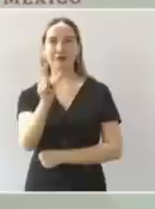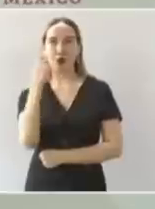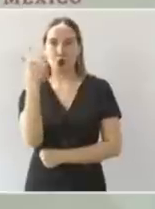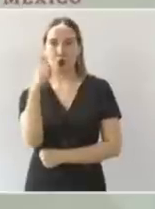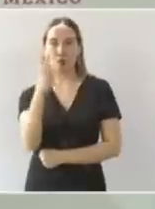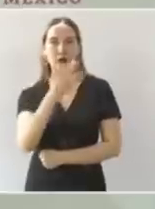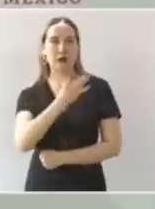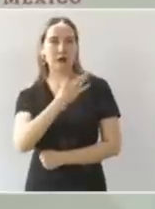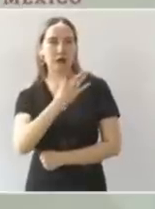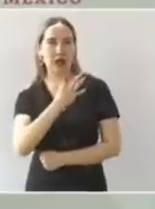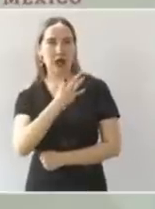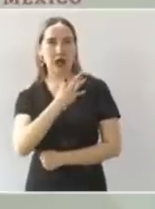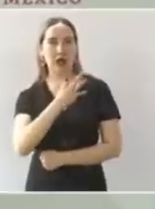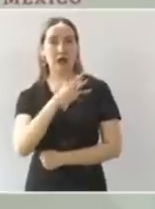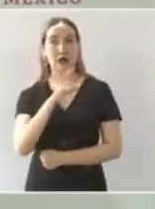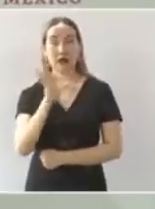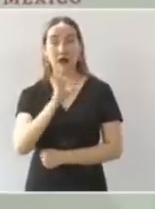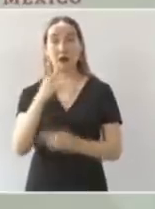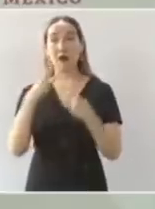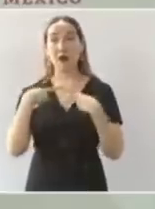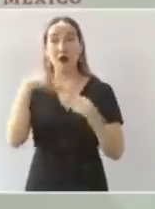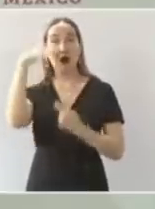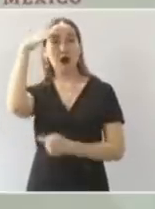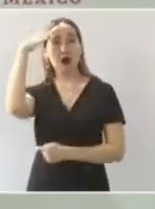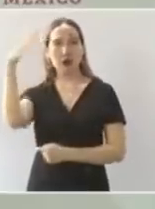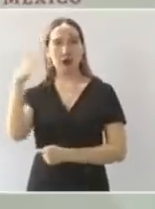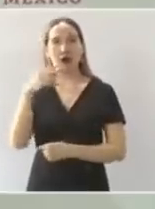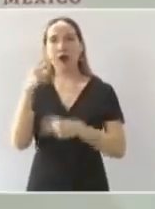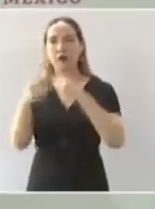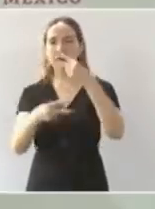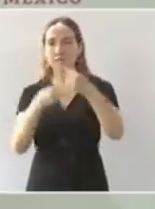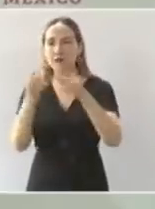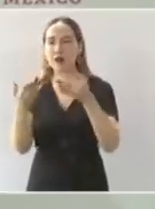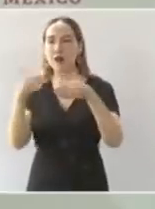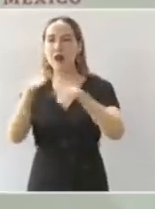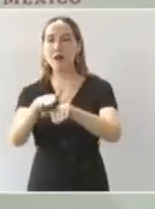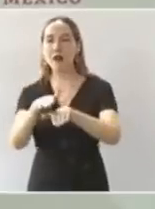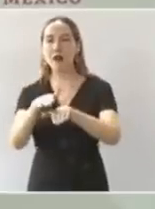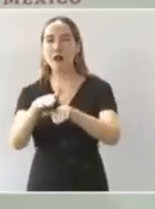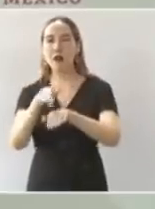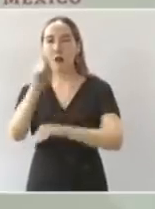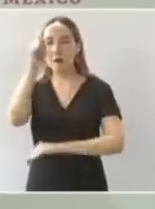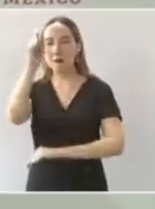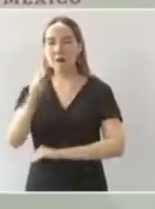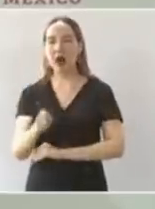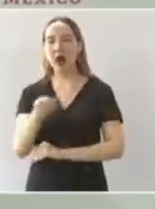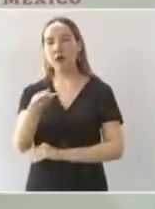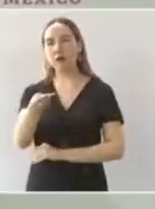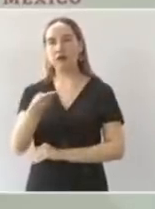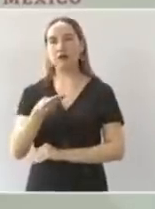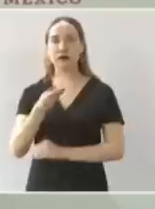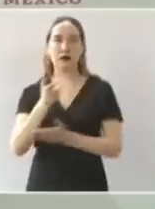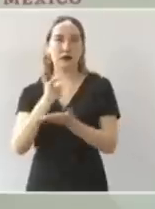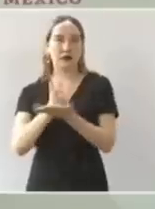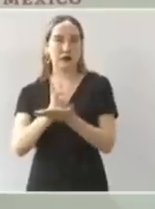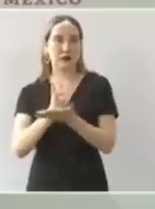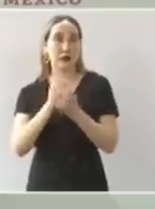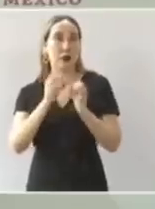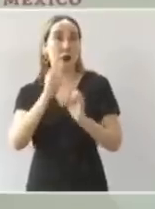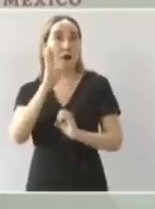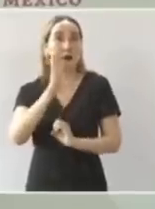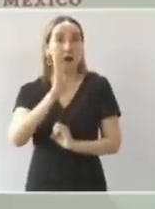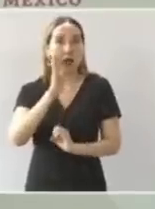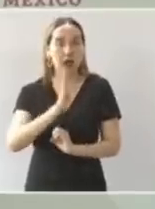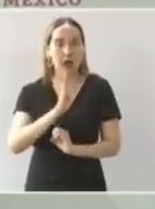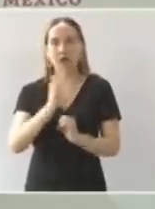llegar al banco si es adulto mayor y ahí van a sacar lo que les corresponde si son becarios ahí si